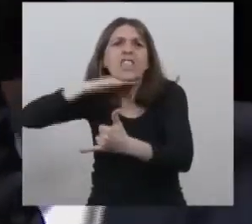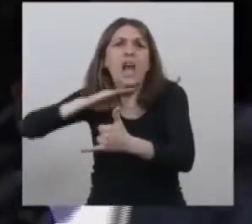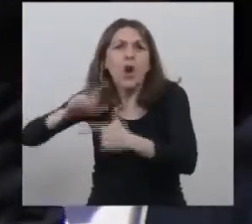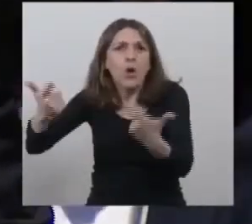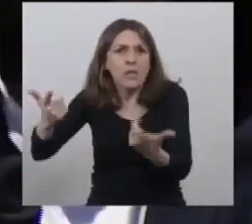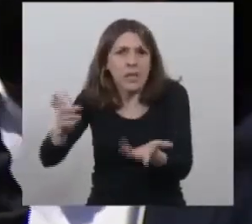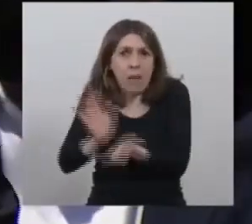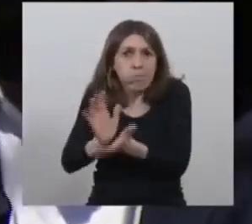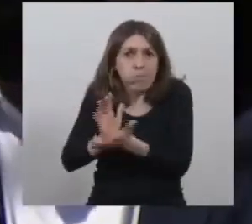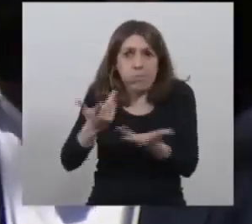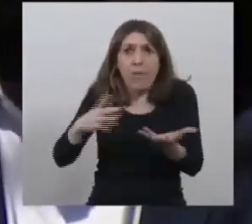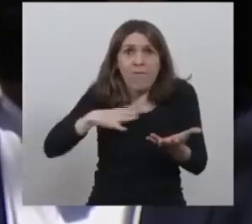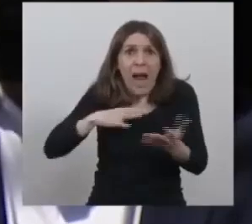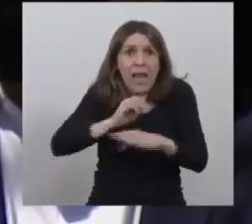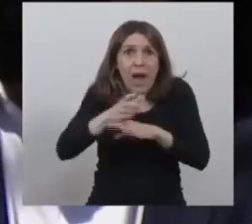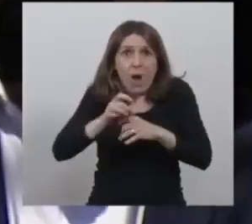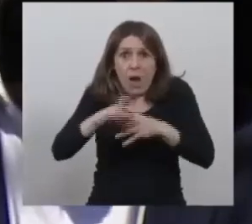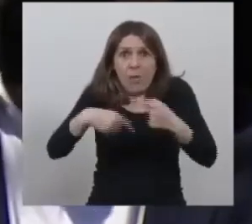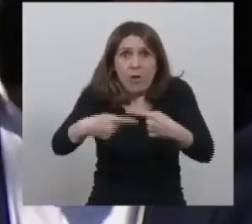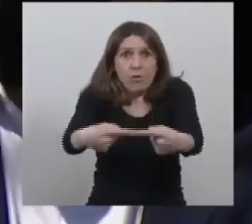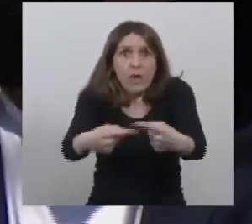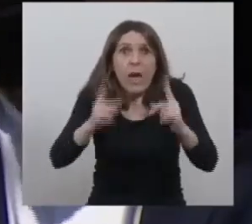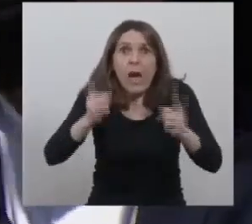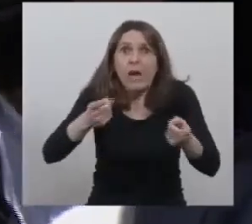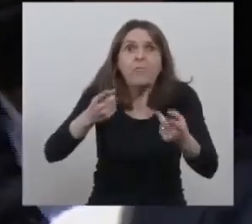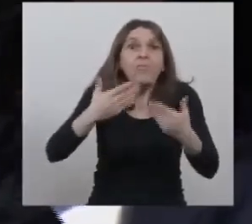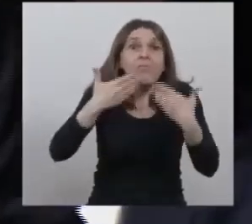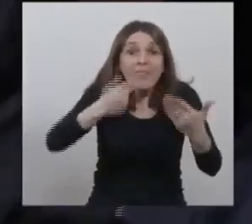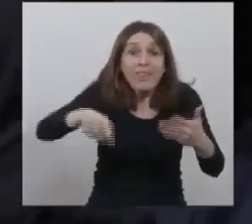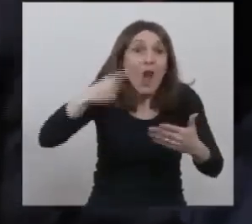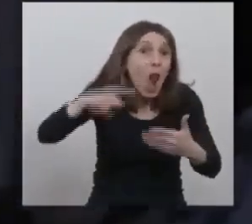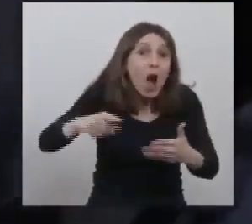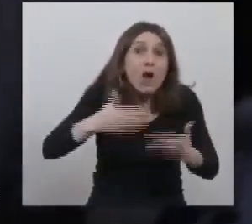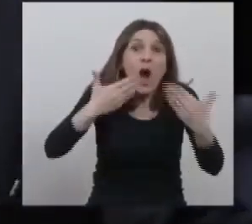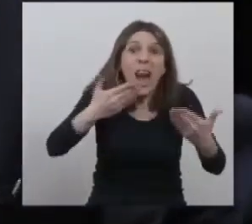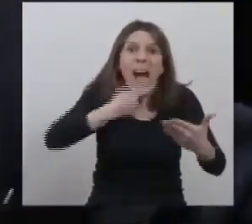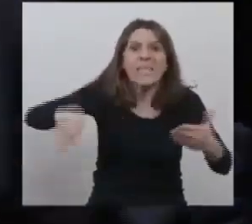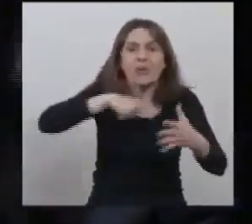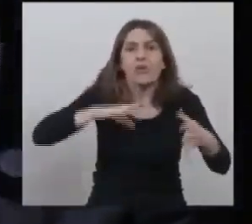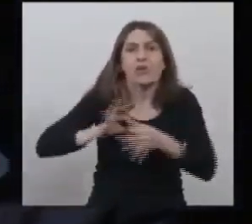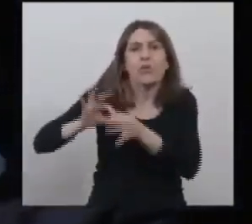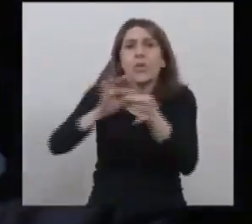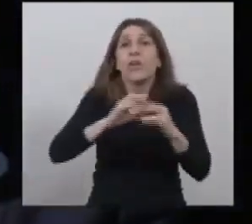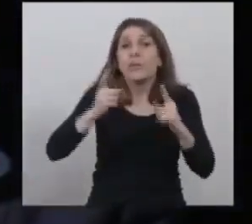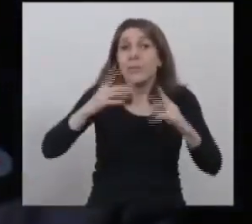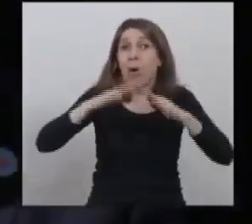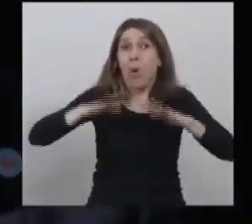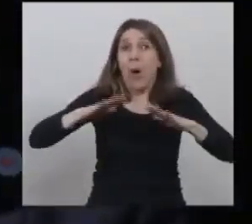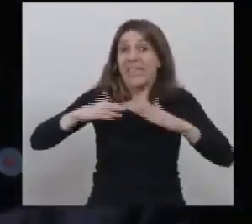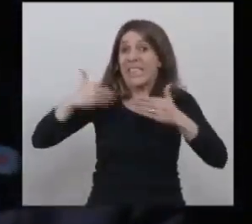eso es producto de lo que fuimos capaces de hacer unidos en el tiempo de la cuarentena